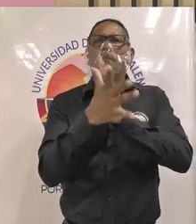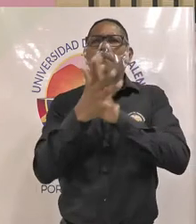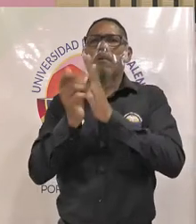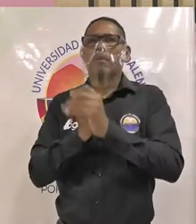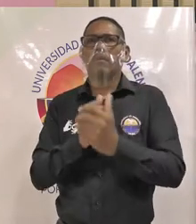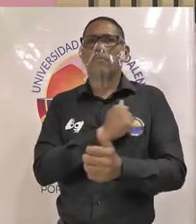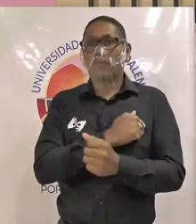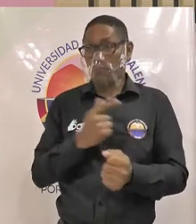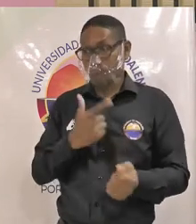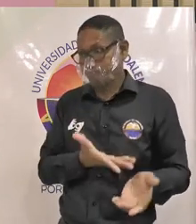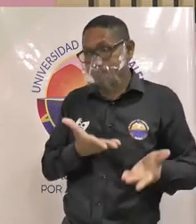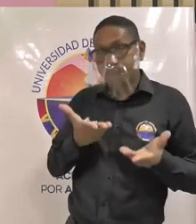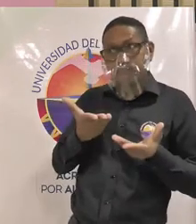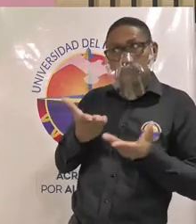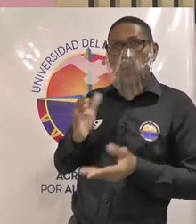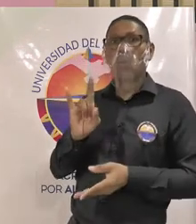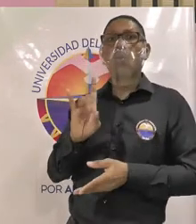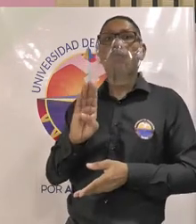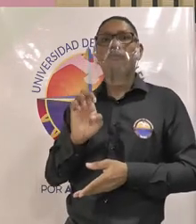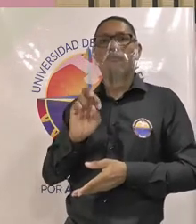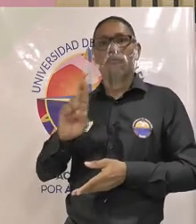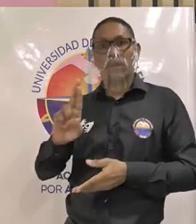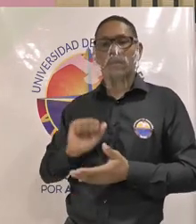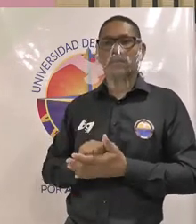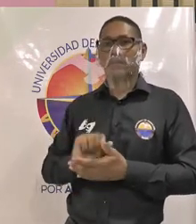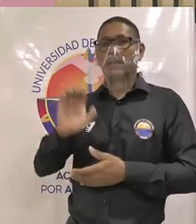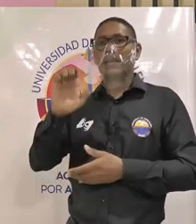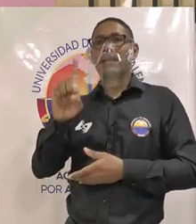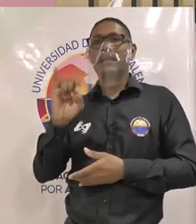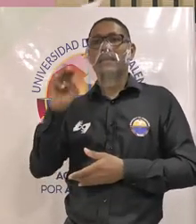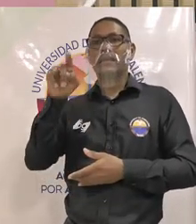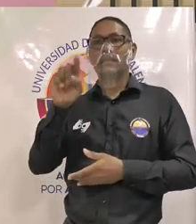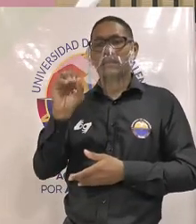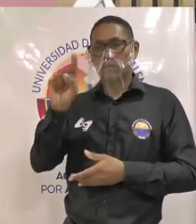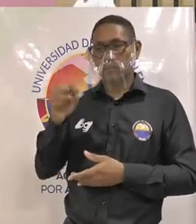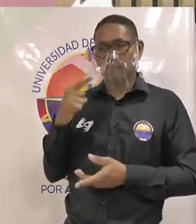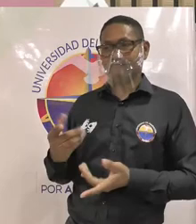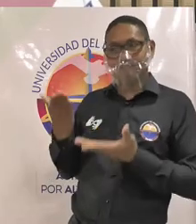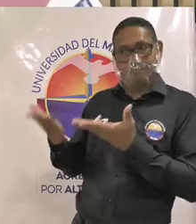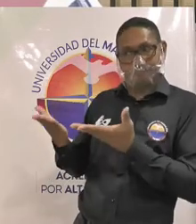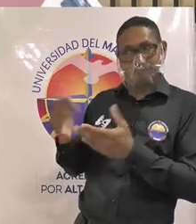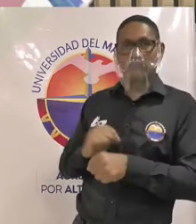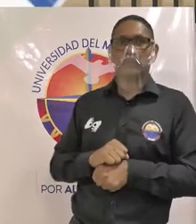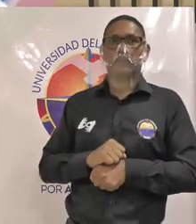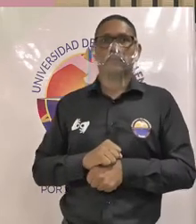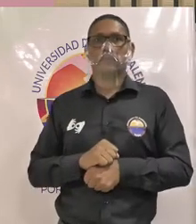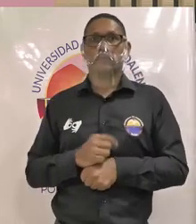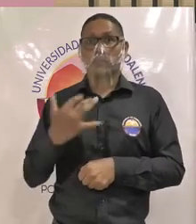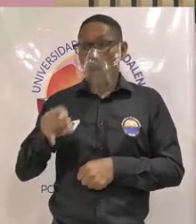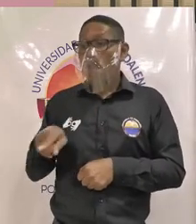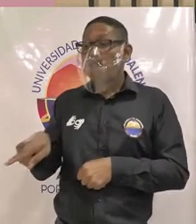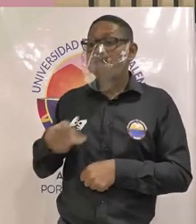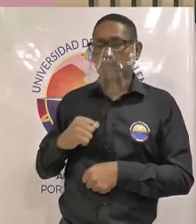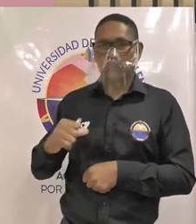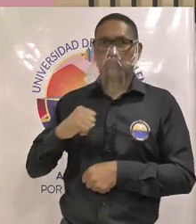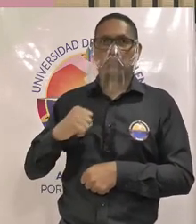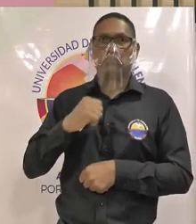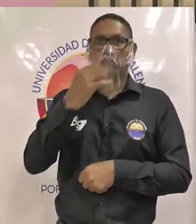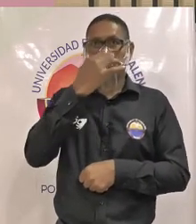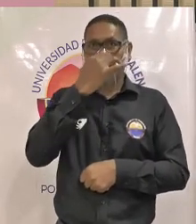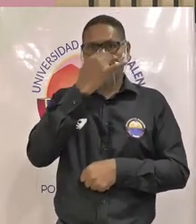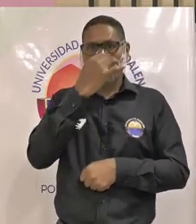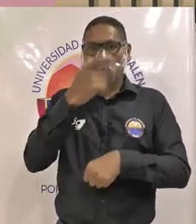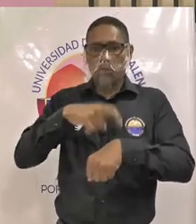uber guevara guerrero y edinson de campo salas ustedes definen ahí interiormente cómo van a